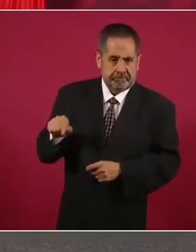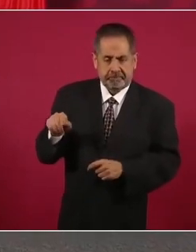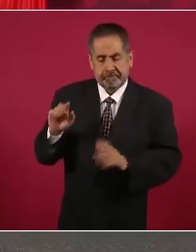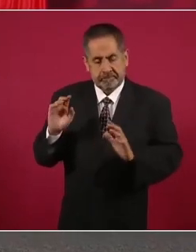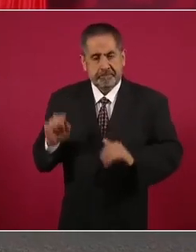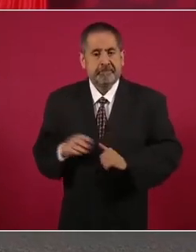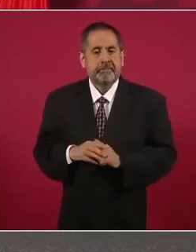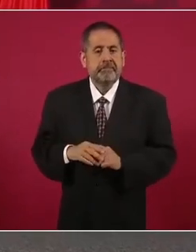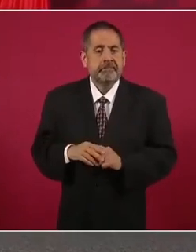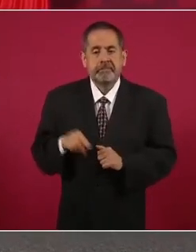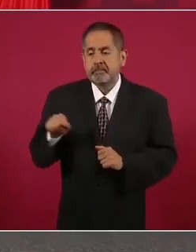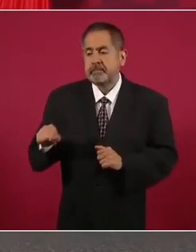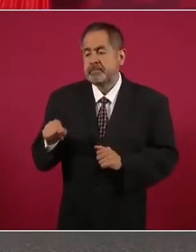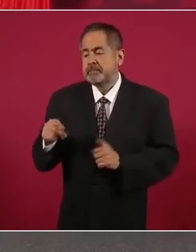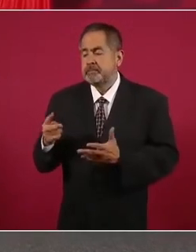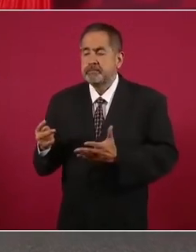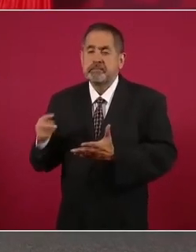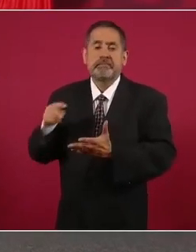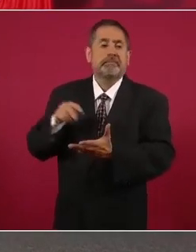pues no lleguen